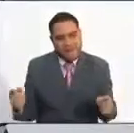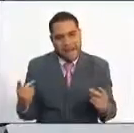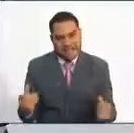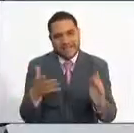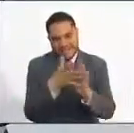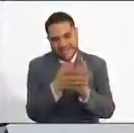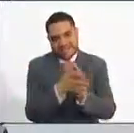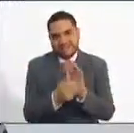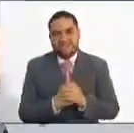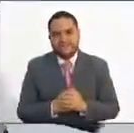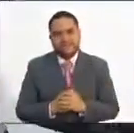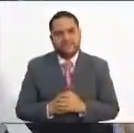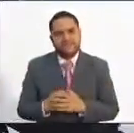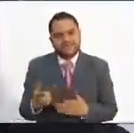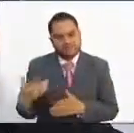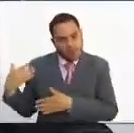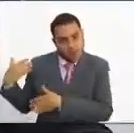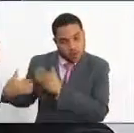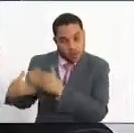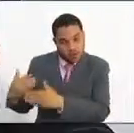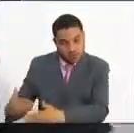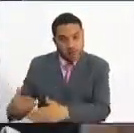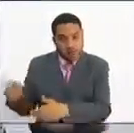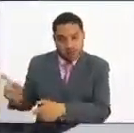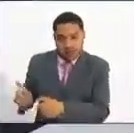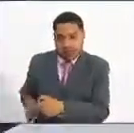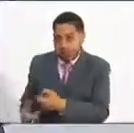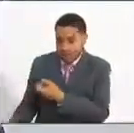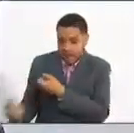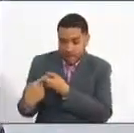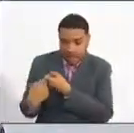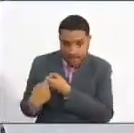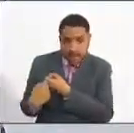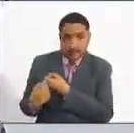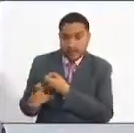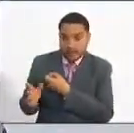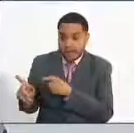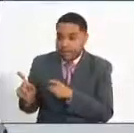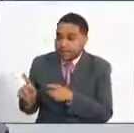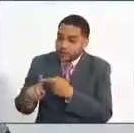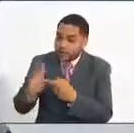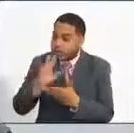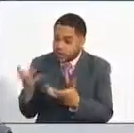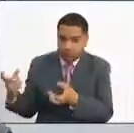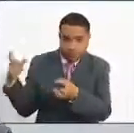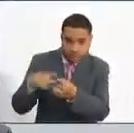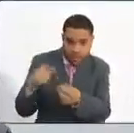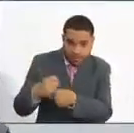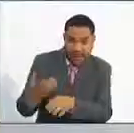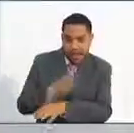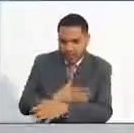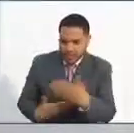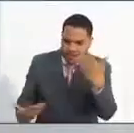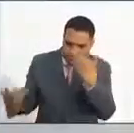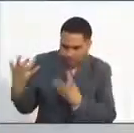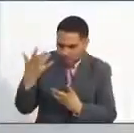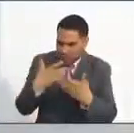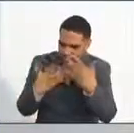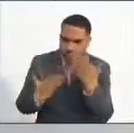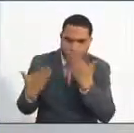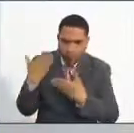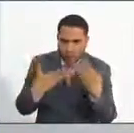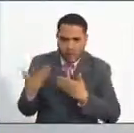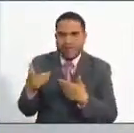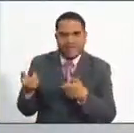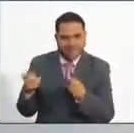el cual desde cuando se tienen las vacantes, hasta cuando se provee el empleo en general. Ahora bien, señor comisionado,